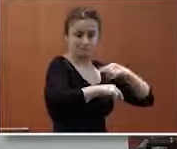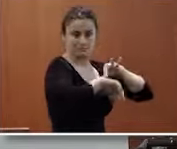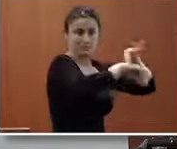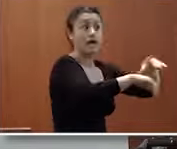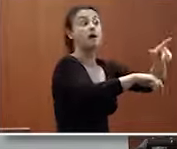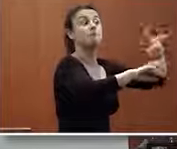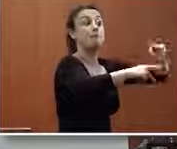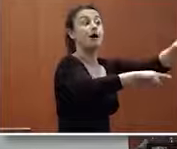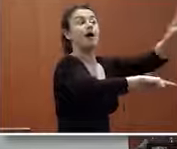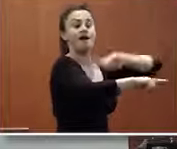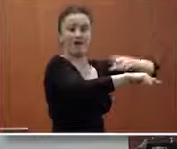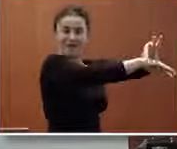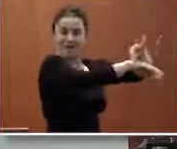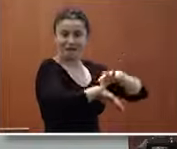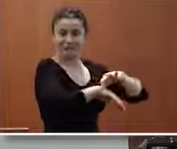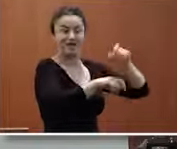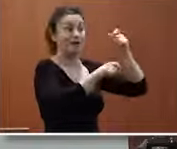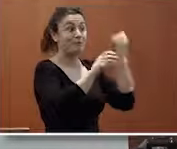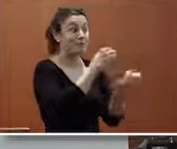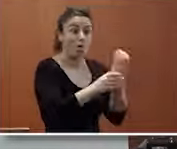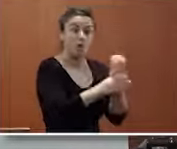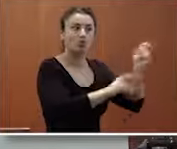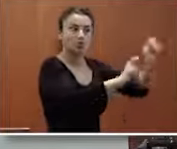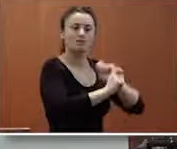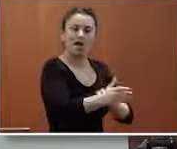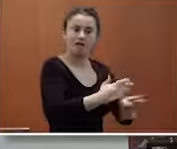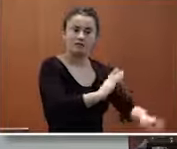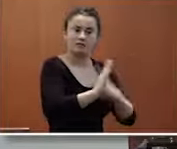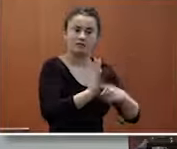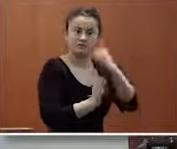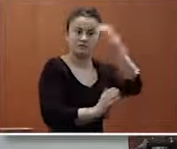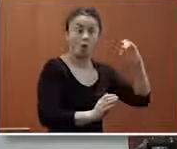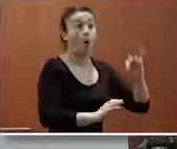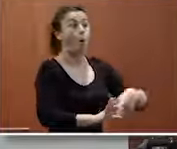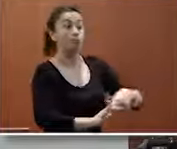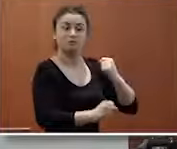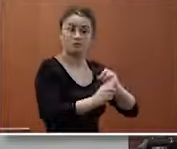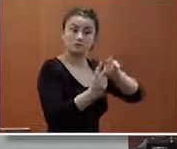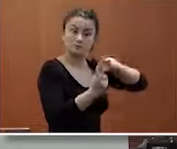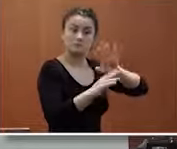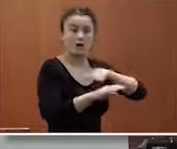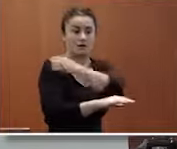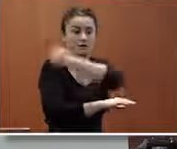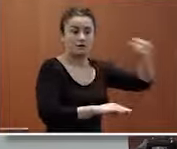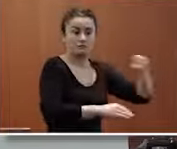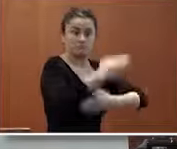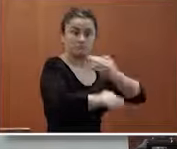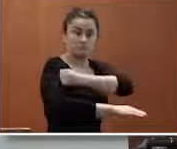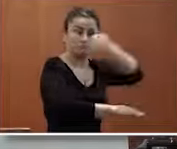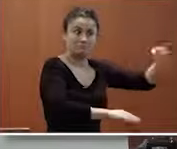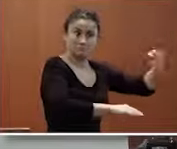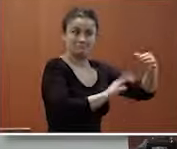ayudan mucho a nosotros nos ponen productos y servicios accesibles al otro lado nos ponen puestos de trabajo para ser ocupados por una persona con discapacidad